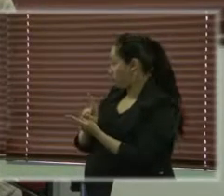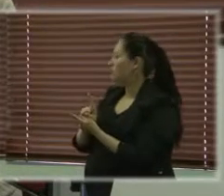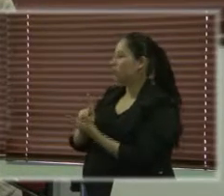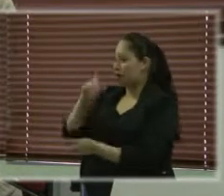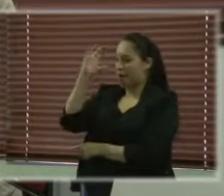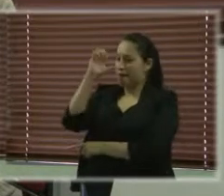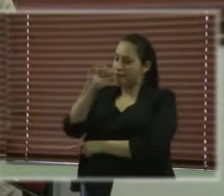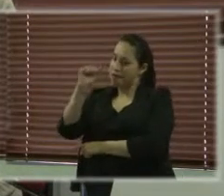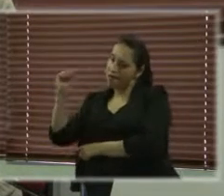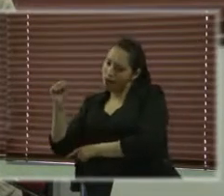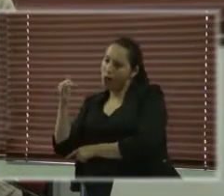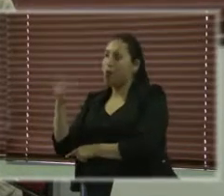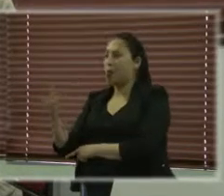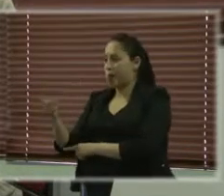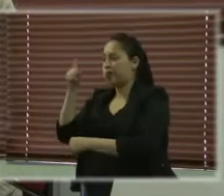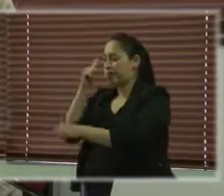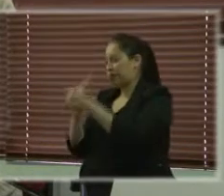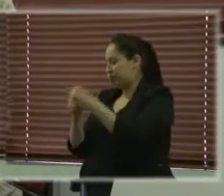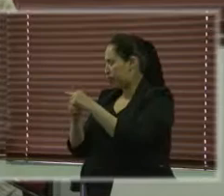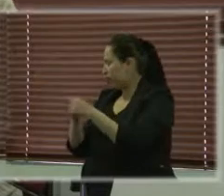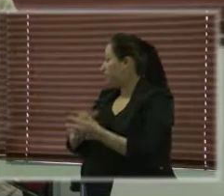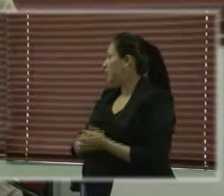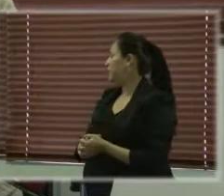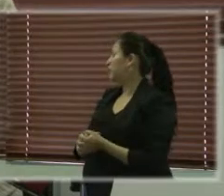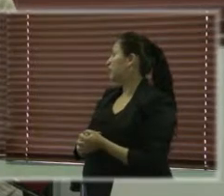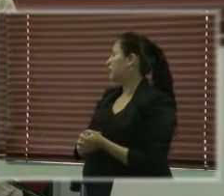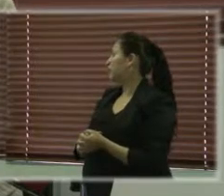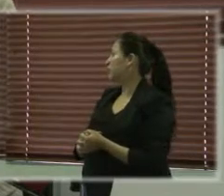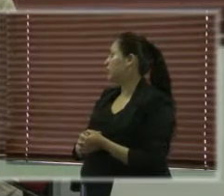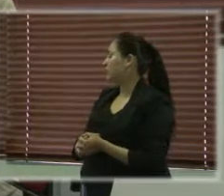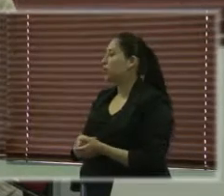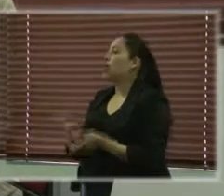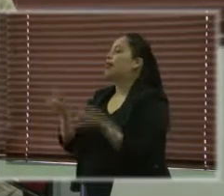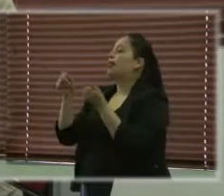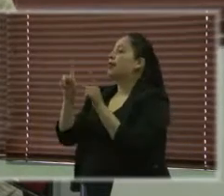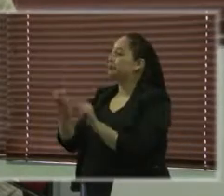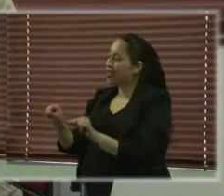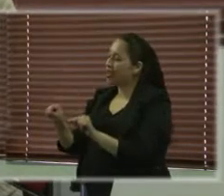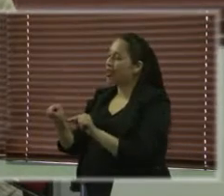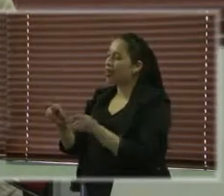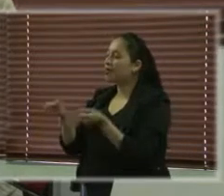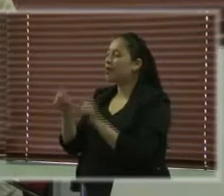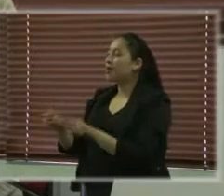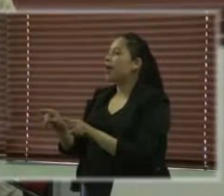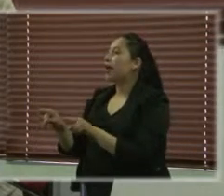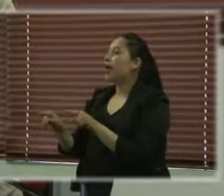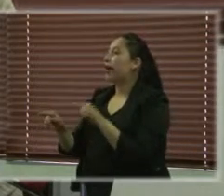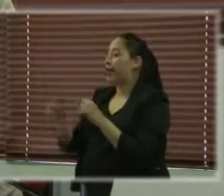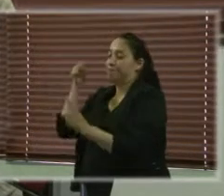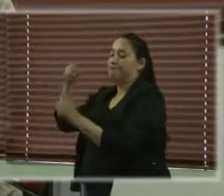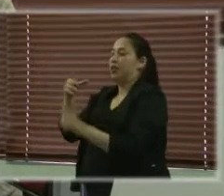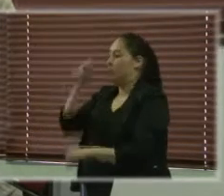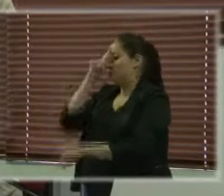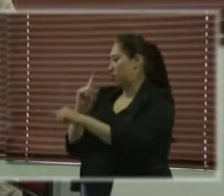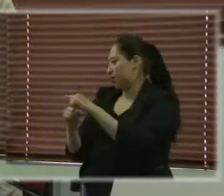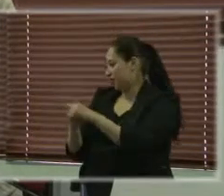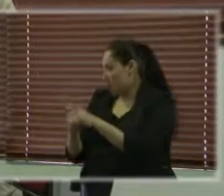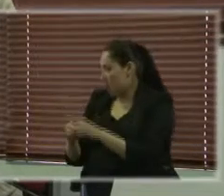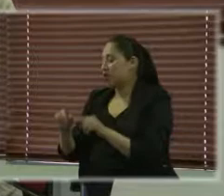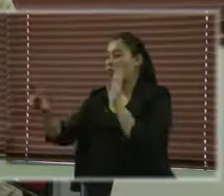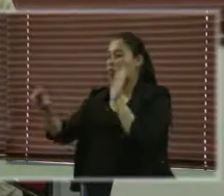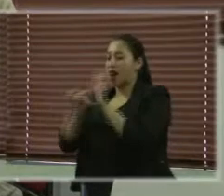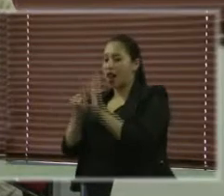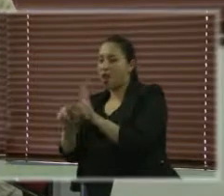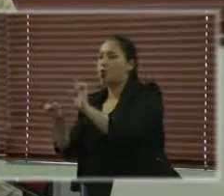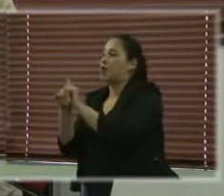identificar claramente que si hay un cambio positivo y ese cambio puede ser, por ejemplo, la adopción de una ley o la reforma de una ley o puede ser un